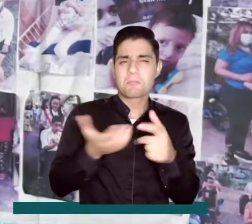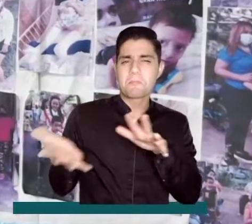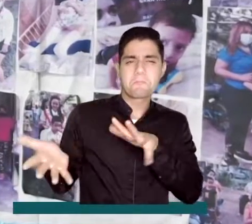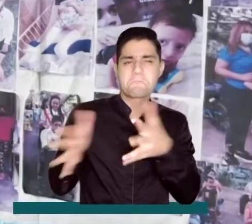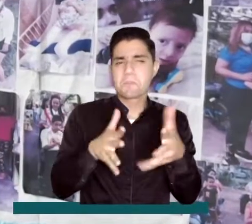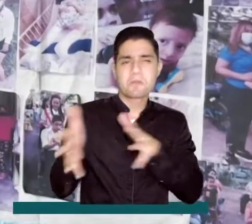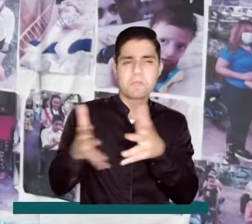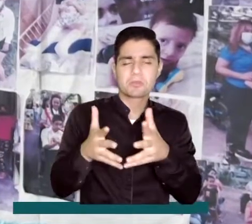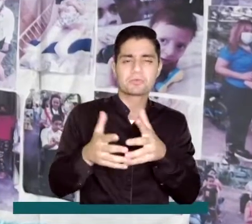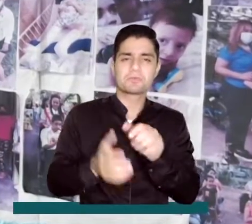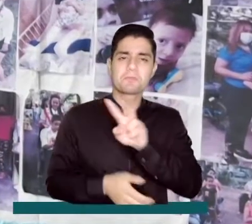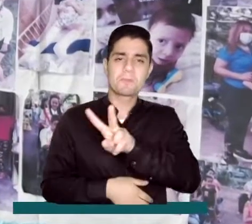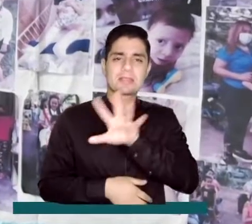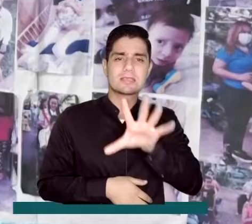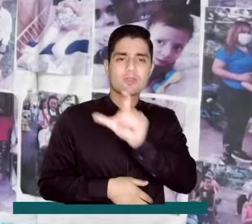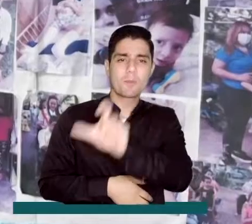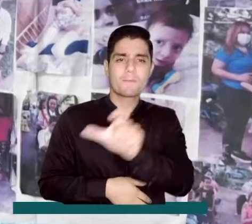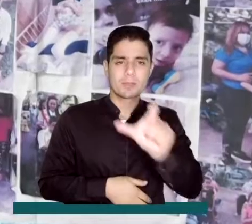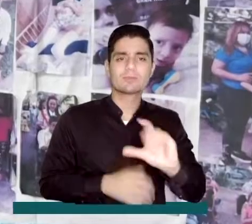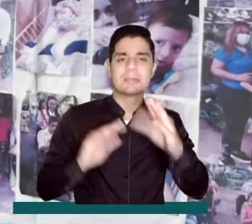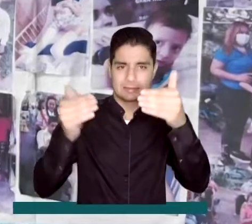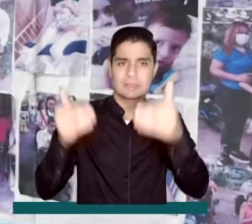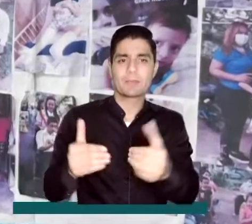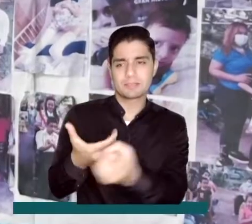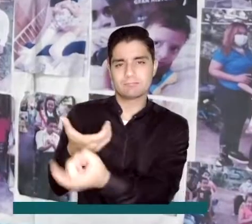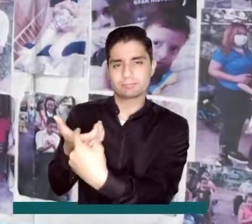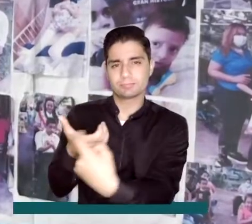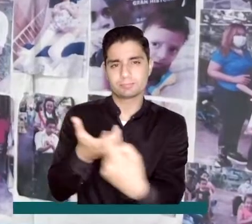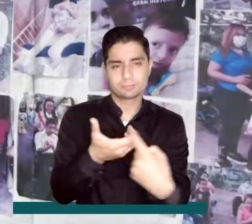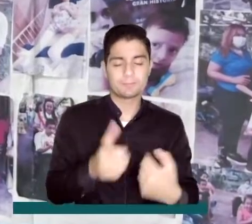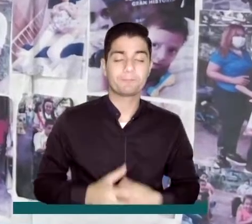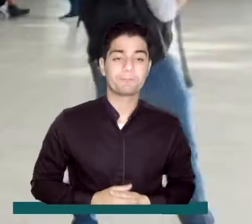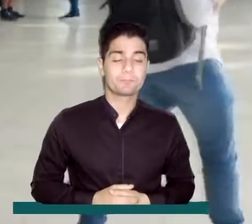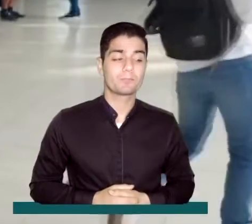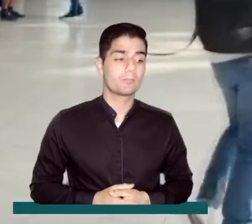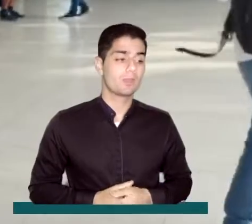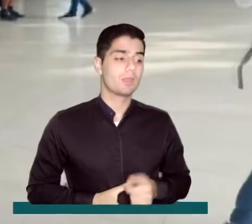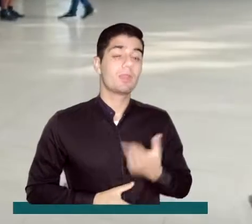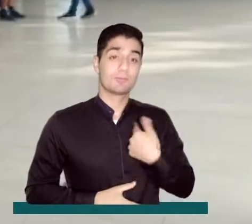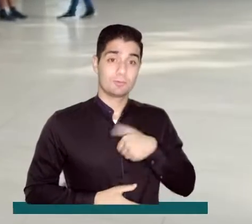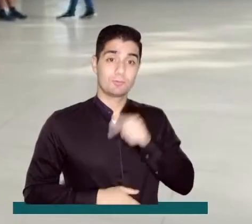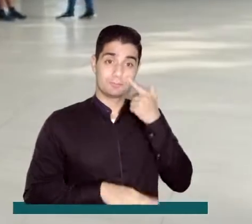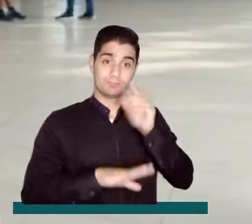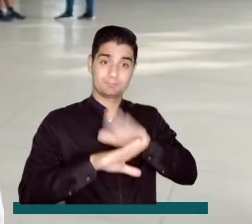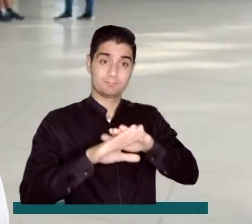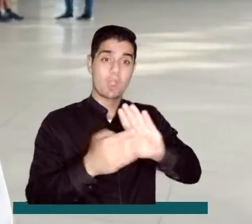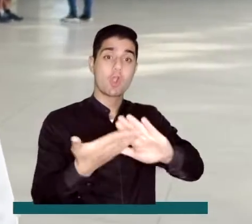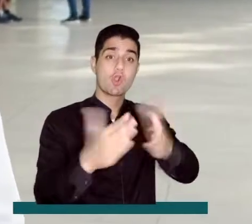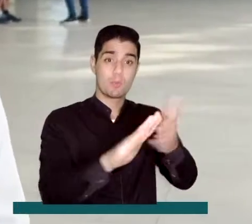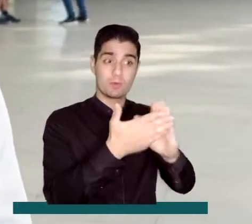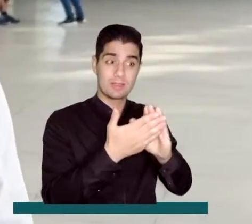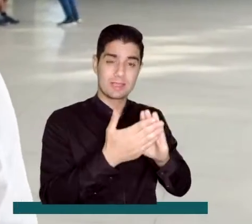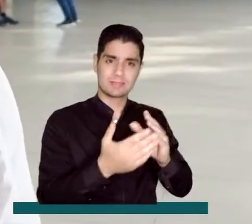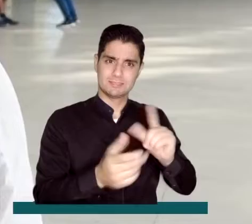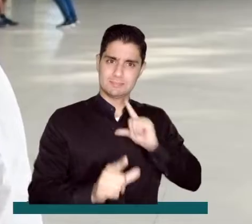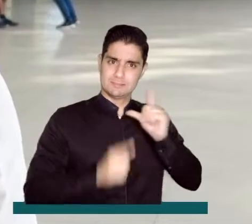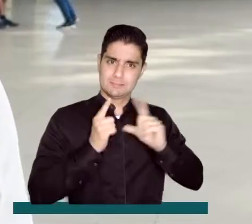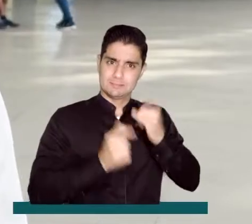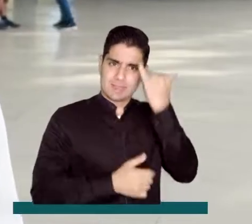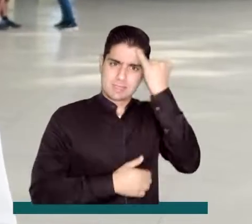aproximadamente unas 25 personas con discapacidad. Queremos expresarle a toda la comunidad